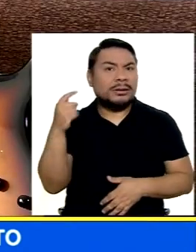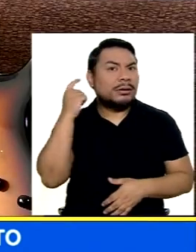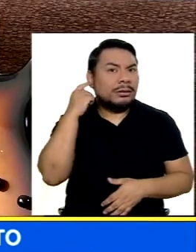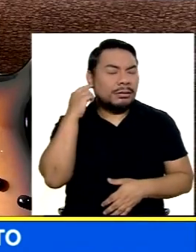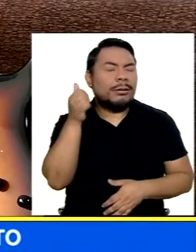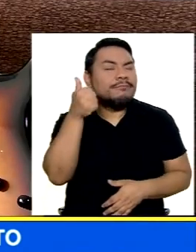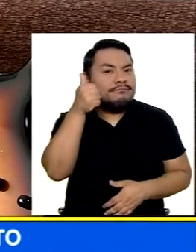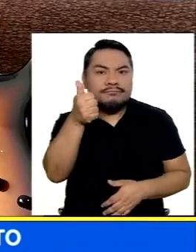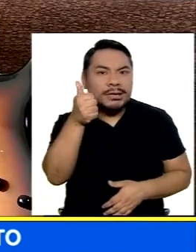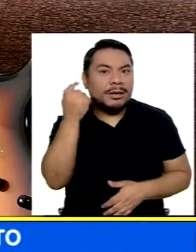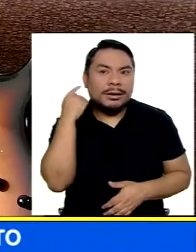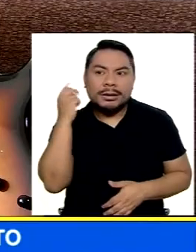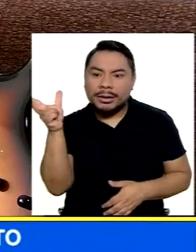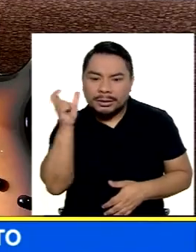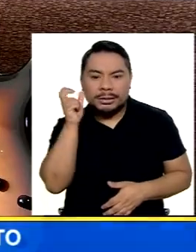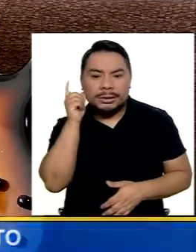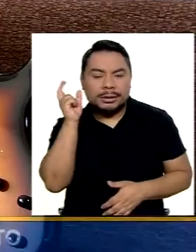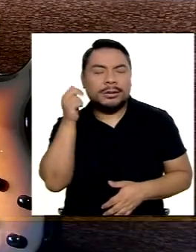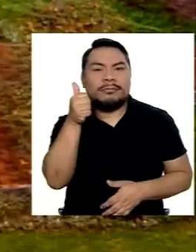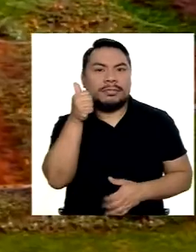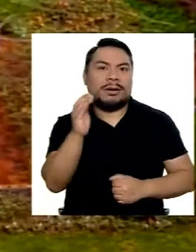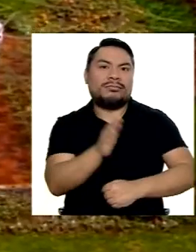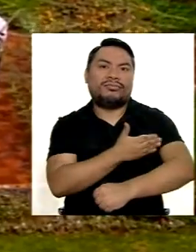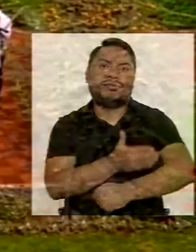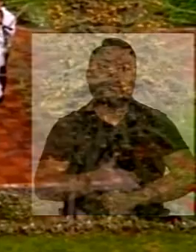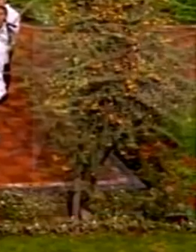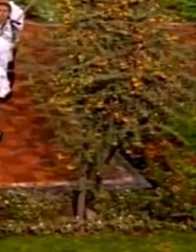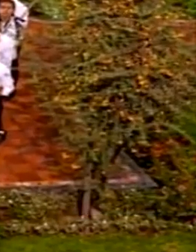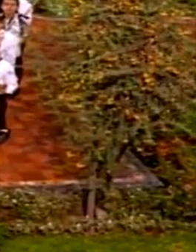Es que él tiene Oído absoluto Él percata Todo lo más mínimo